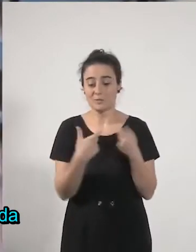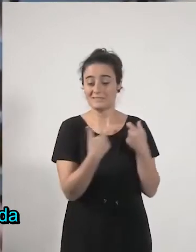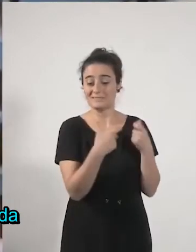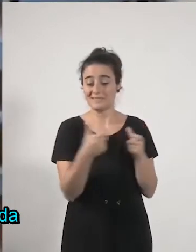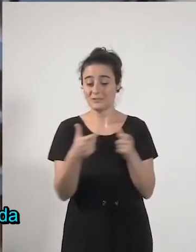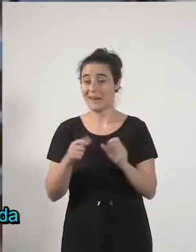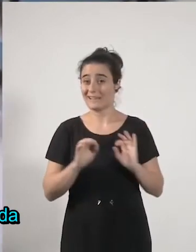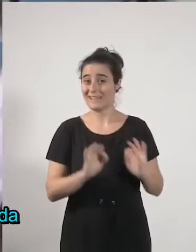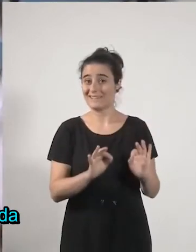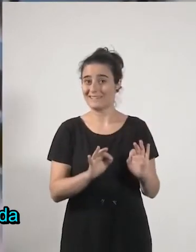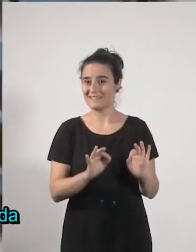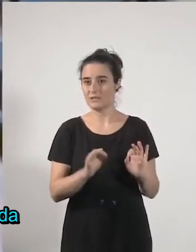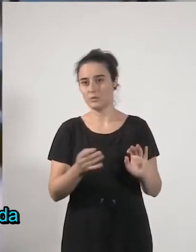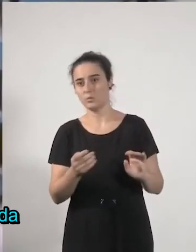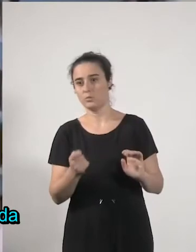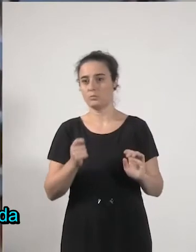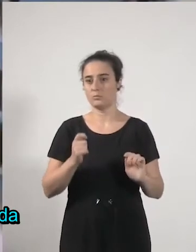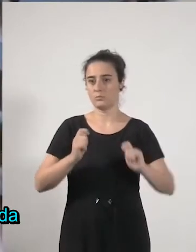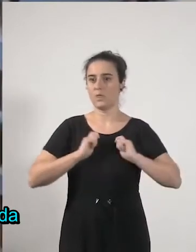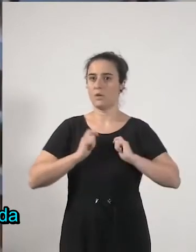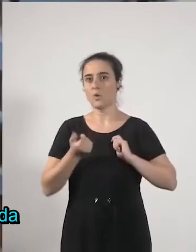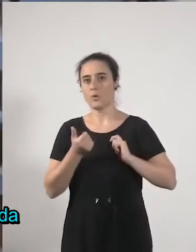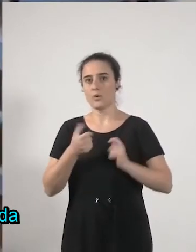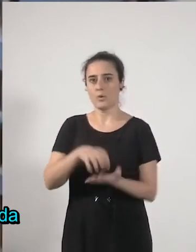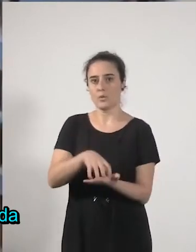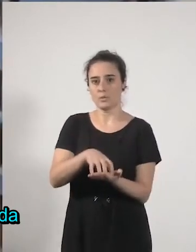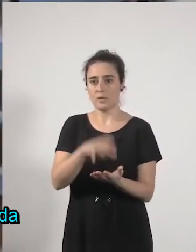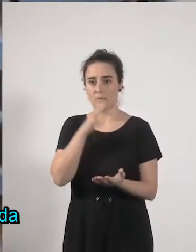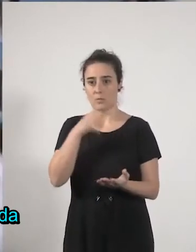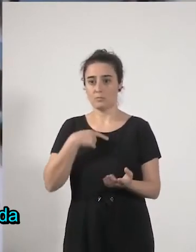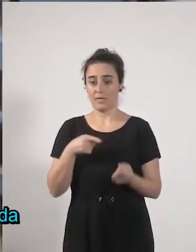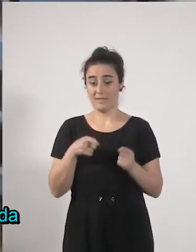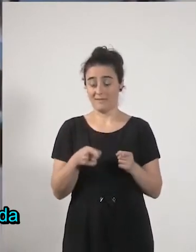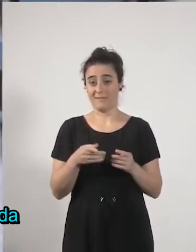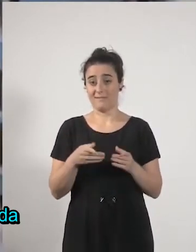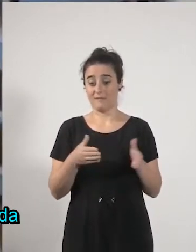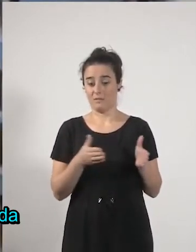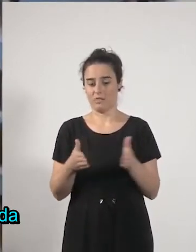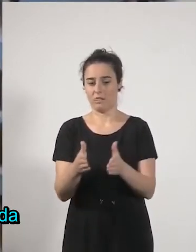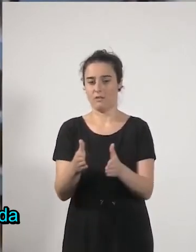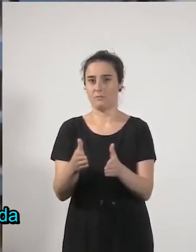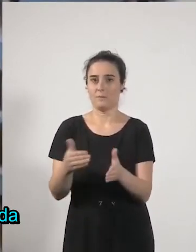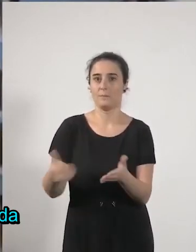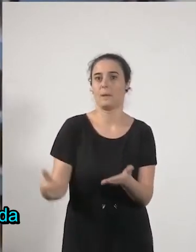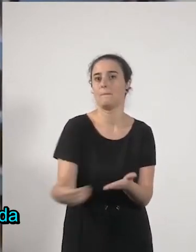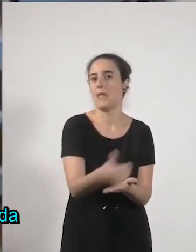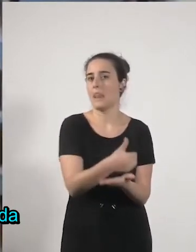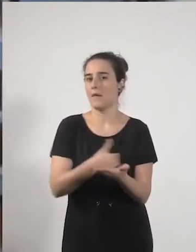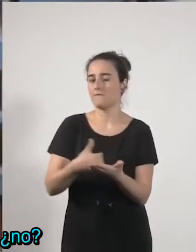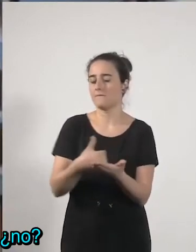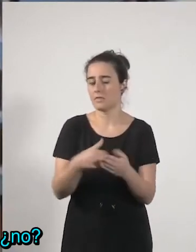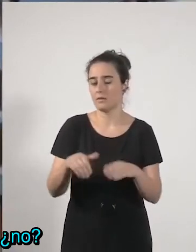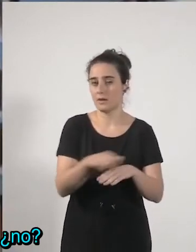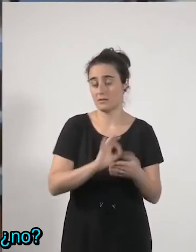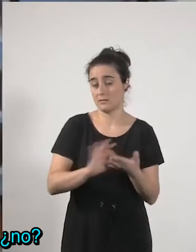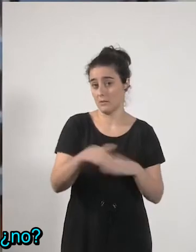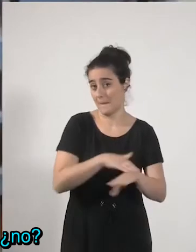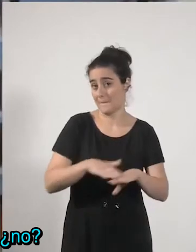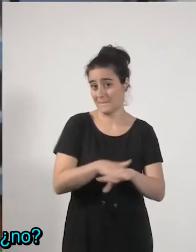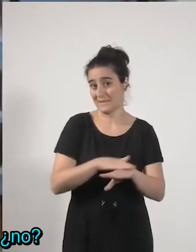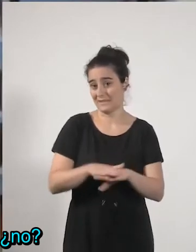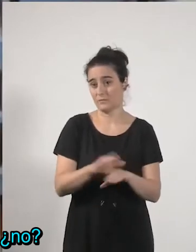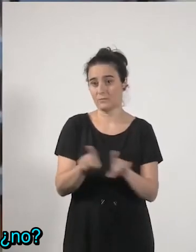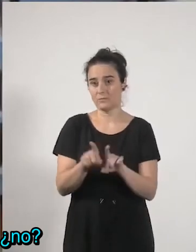vía de entrada pues a la a los beneficios etcétera ¿no? como ha pasado